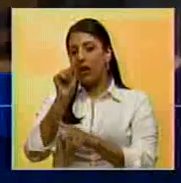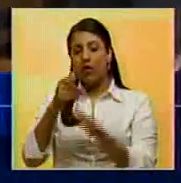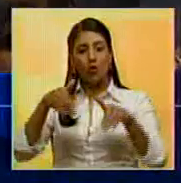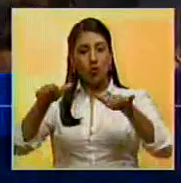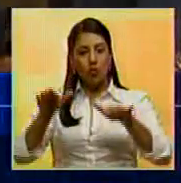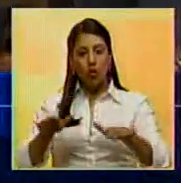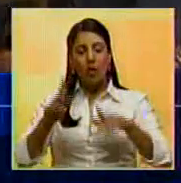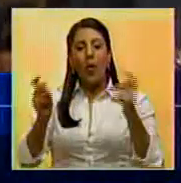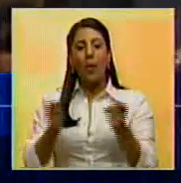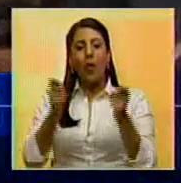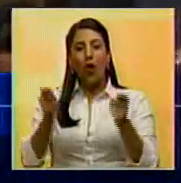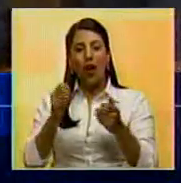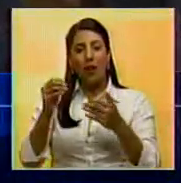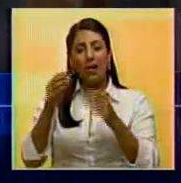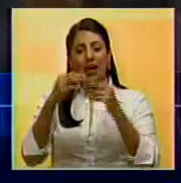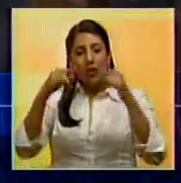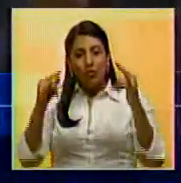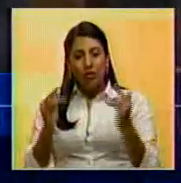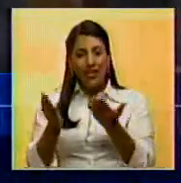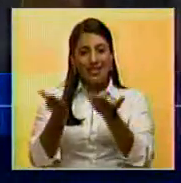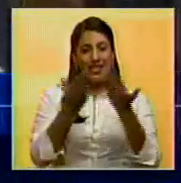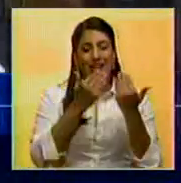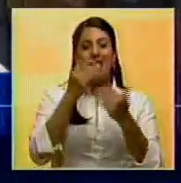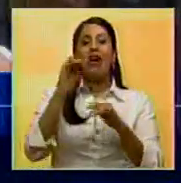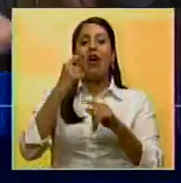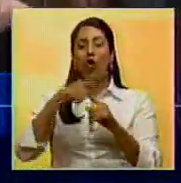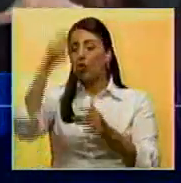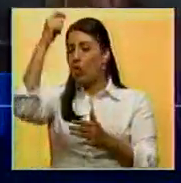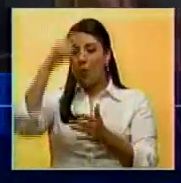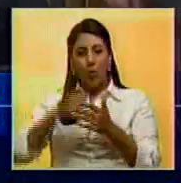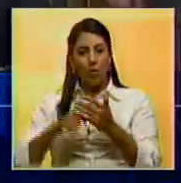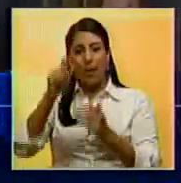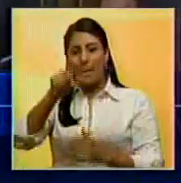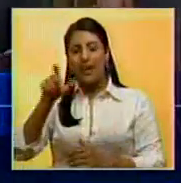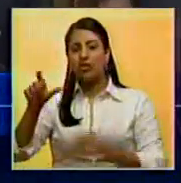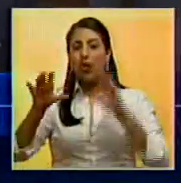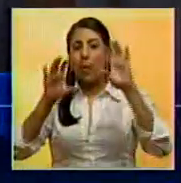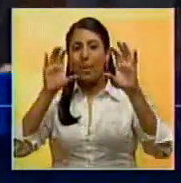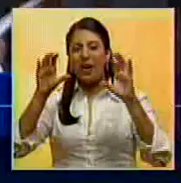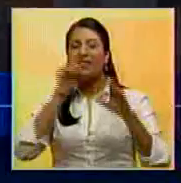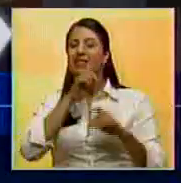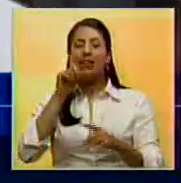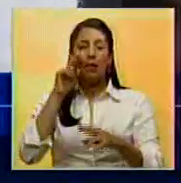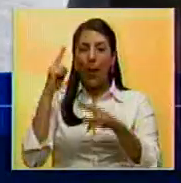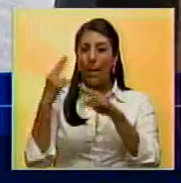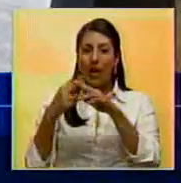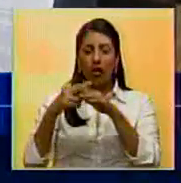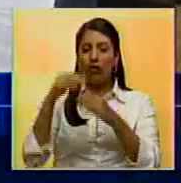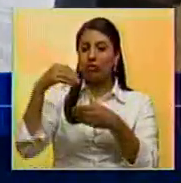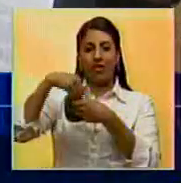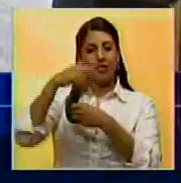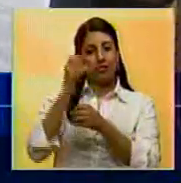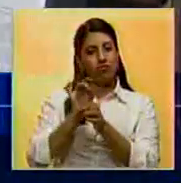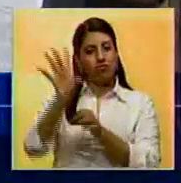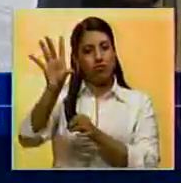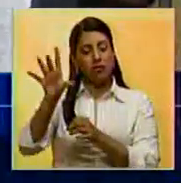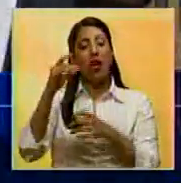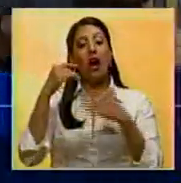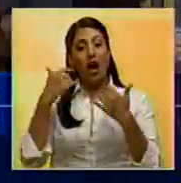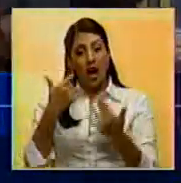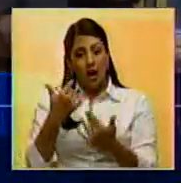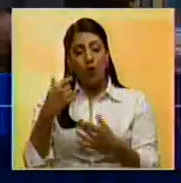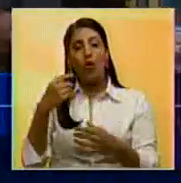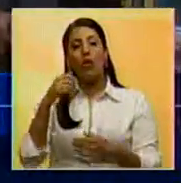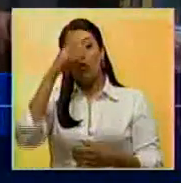suspender el programa de refugiados y prohibir la entrada de inmigrantes de países considerados como conflictivos. Donald Trump